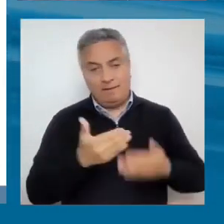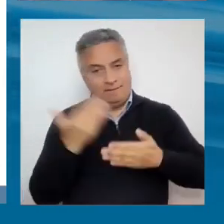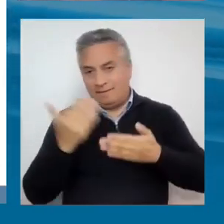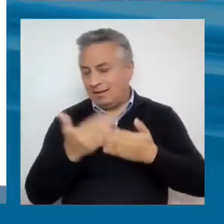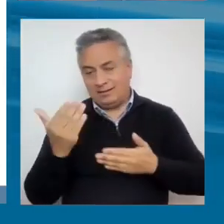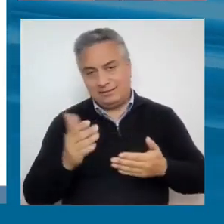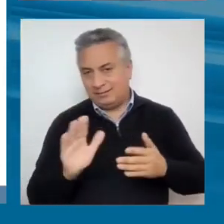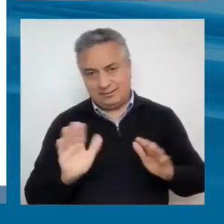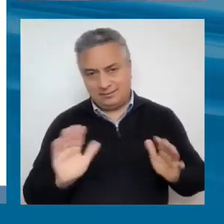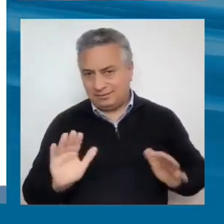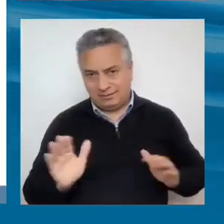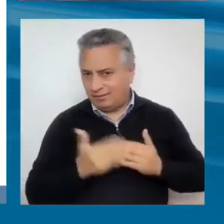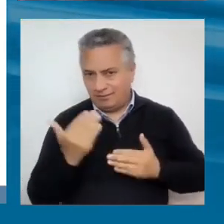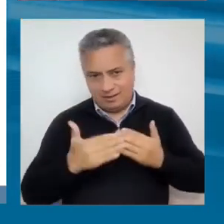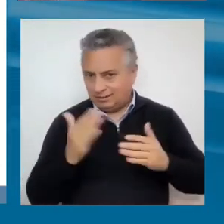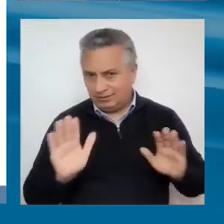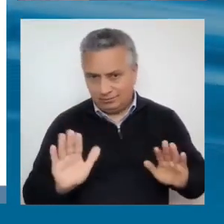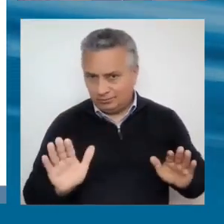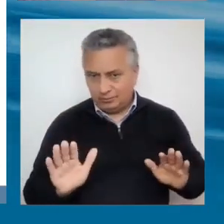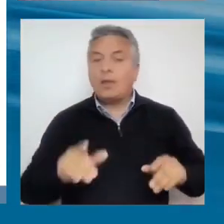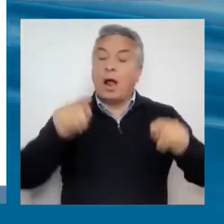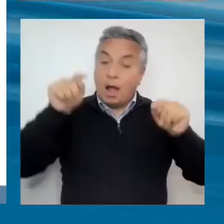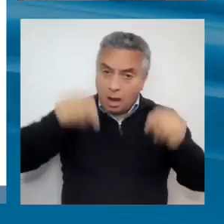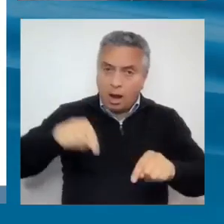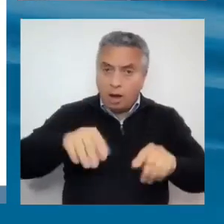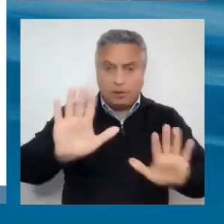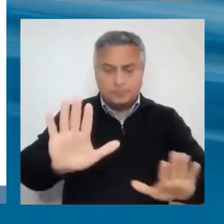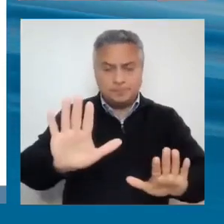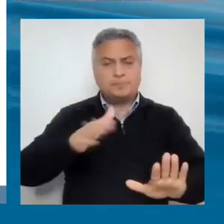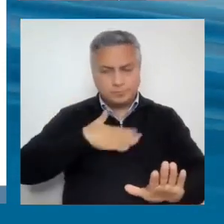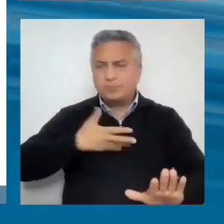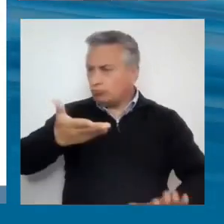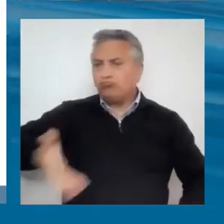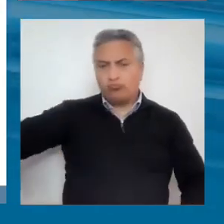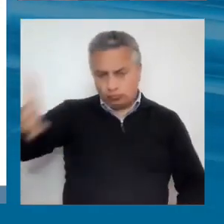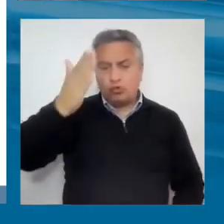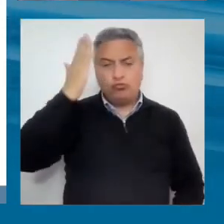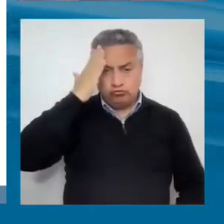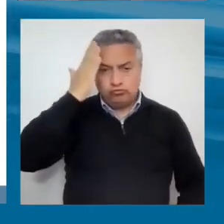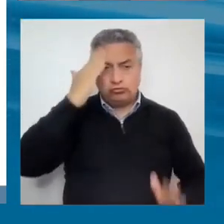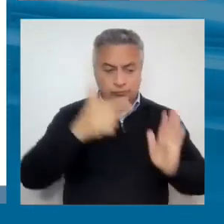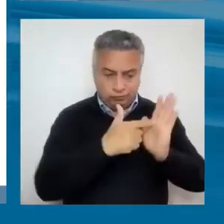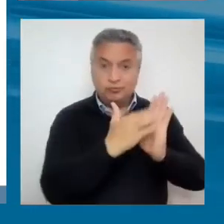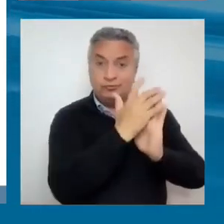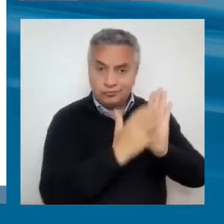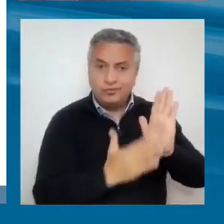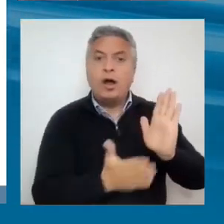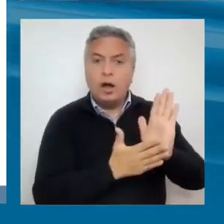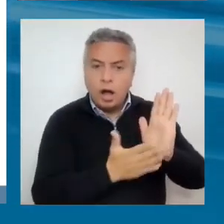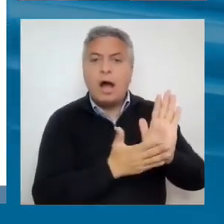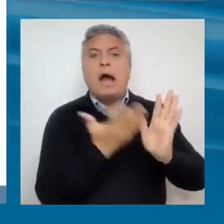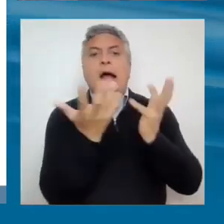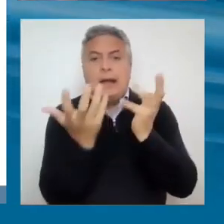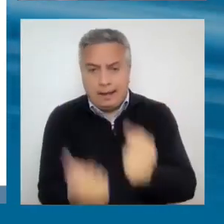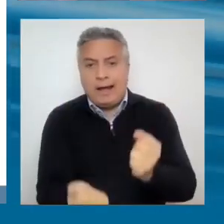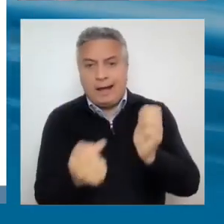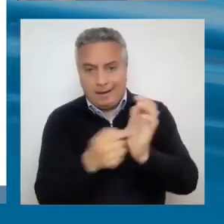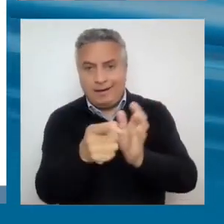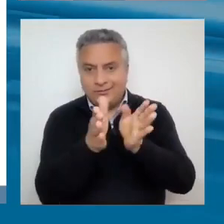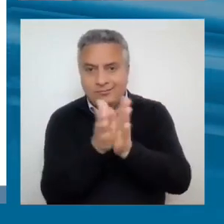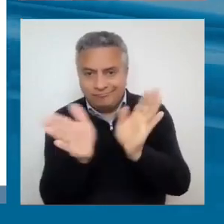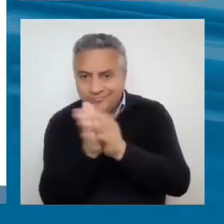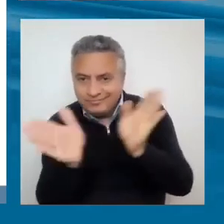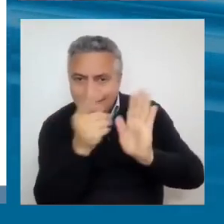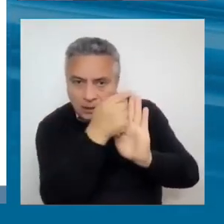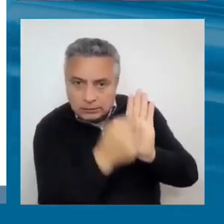no nos vamos a detener en esto, pero sabemos y ahí hay en el documento una serie de explicaciones sobre el tema de la calidad del aprendizaje y demás.